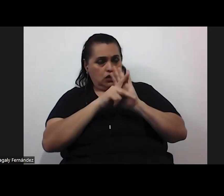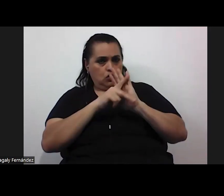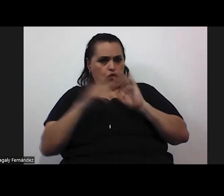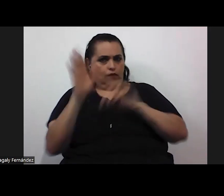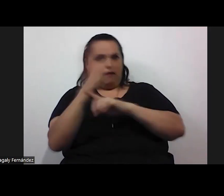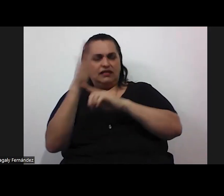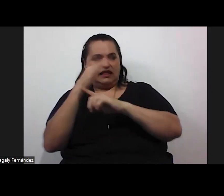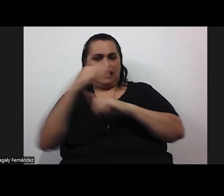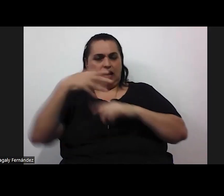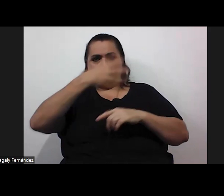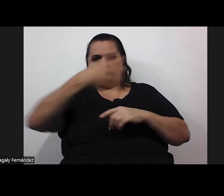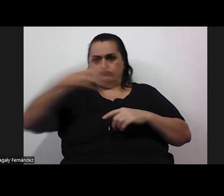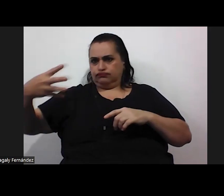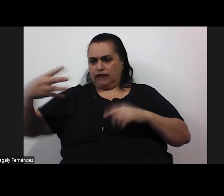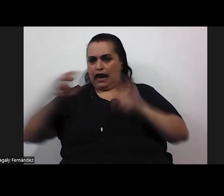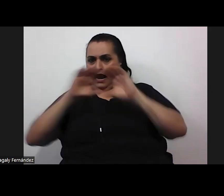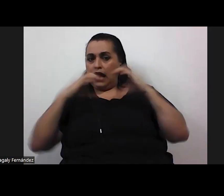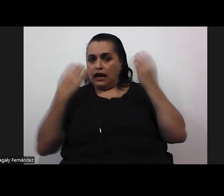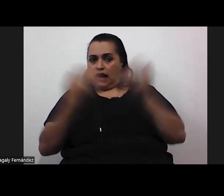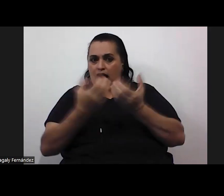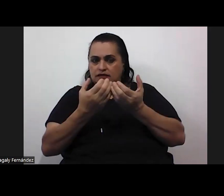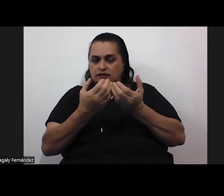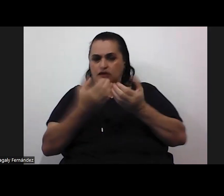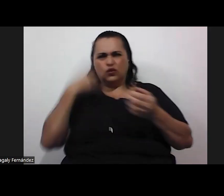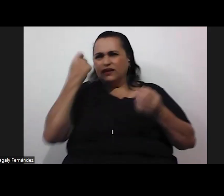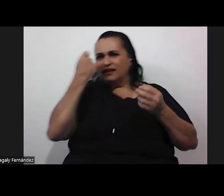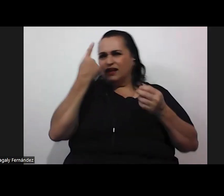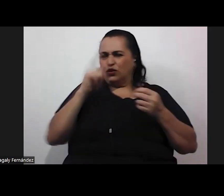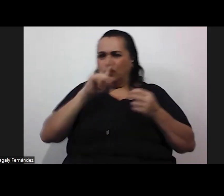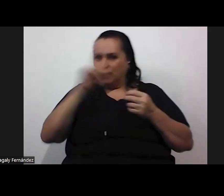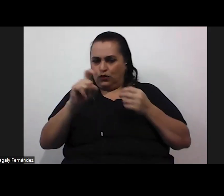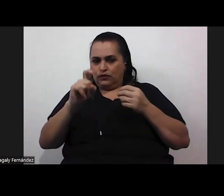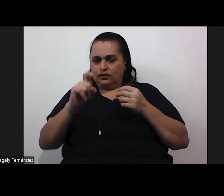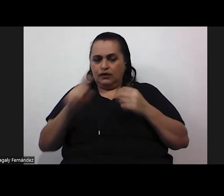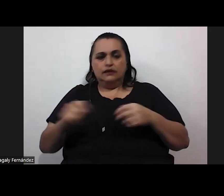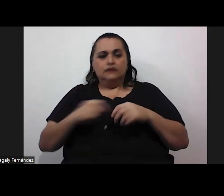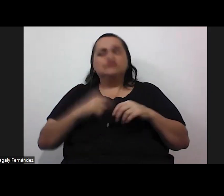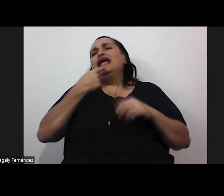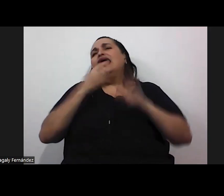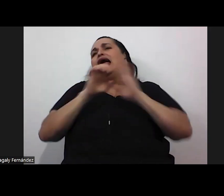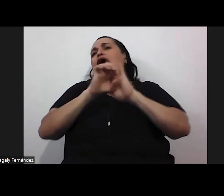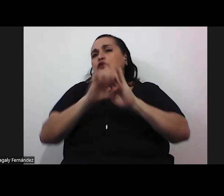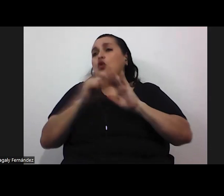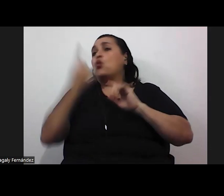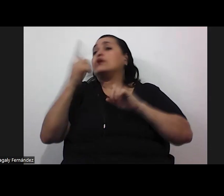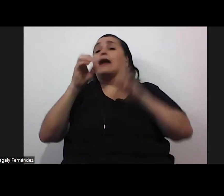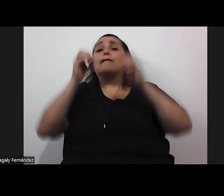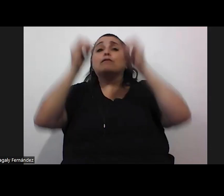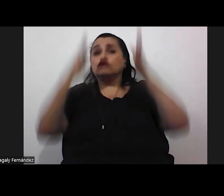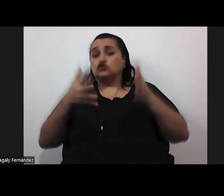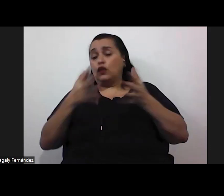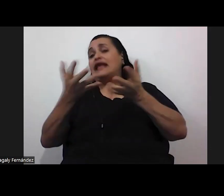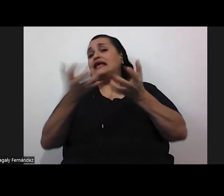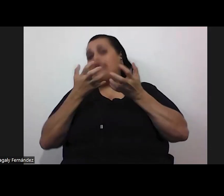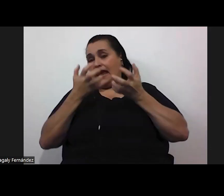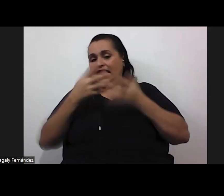bueno es que no entiendo bien la pregunta me puede volver digamos si una docente que quisiera digamos dentro